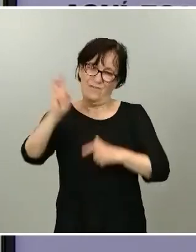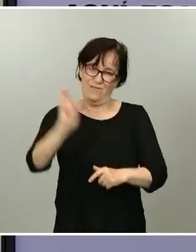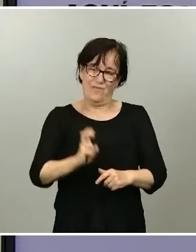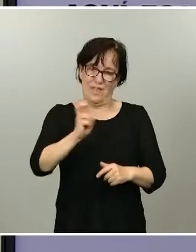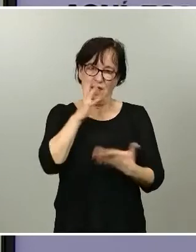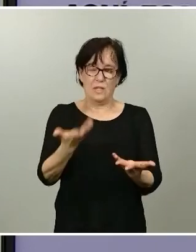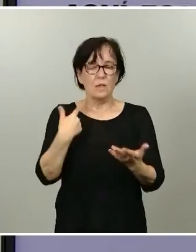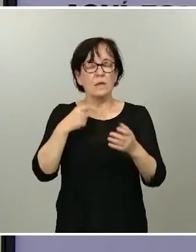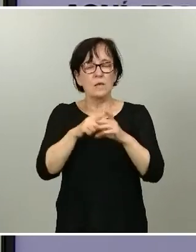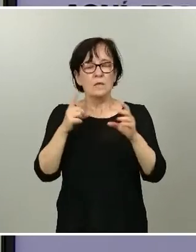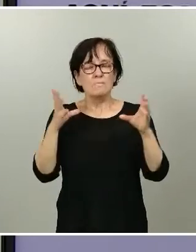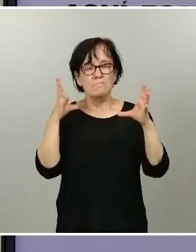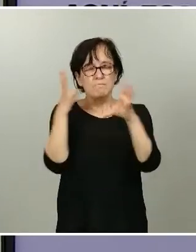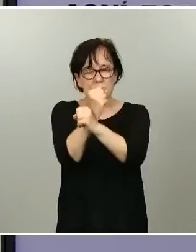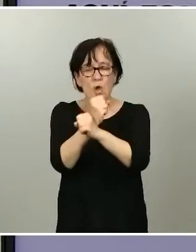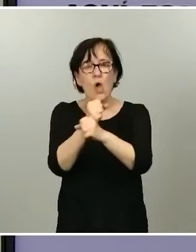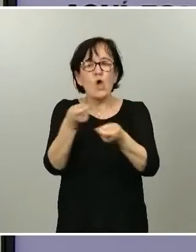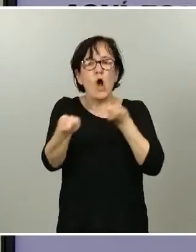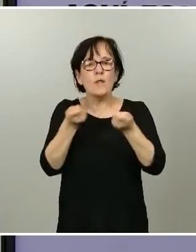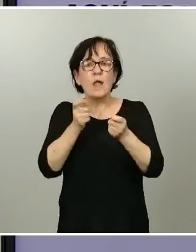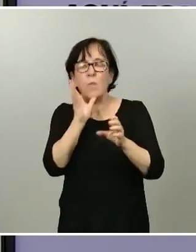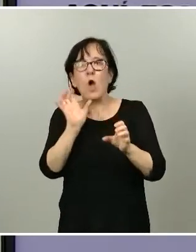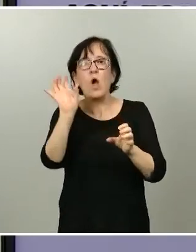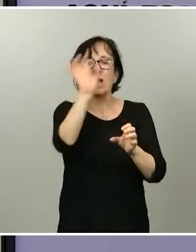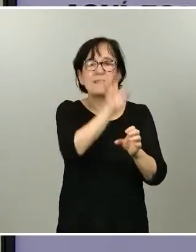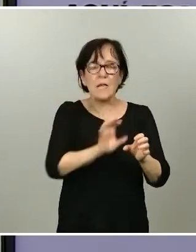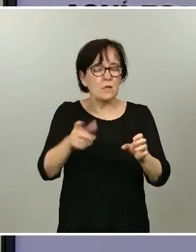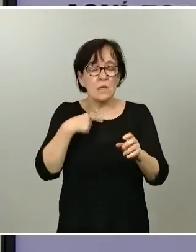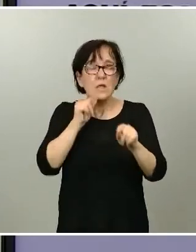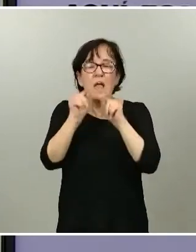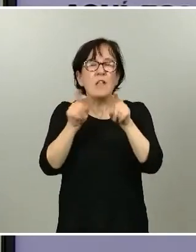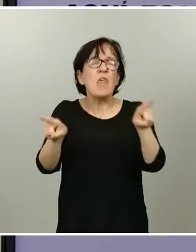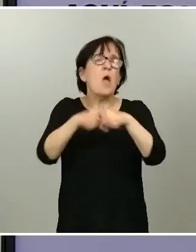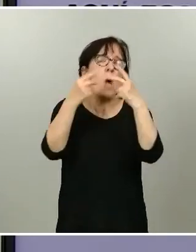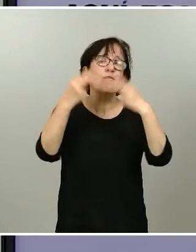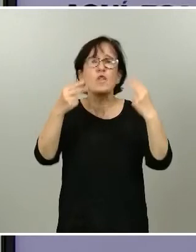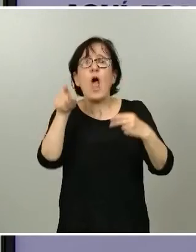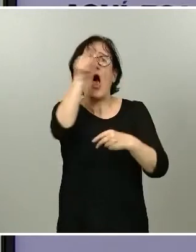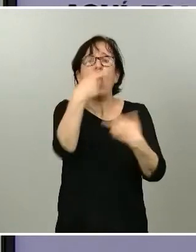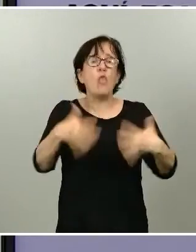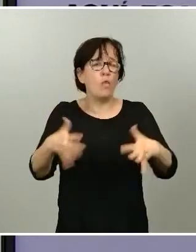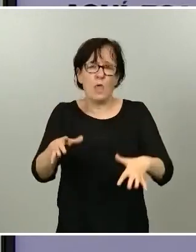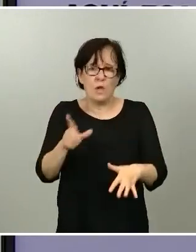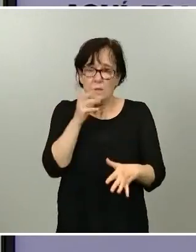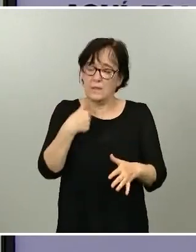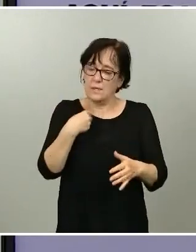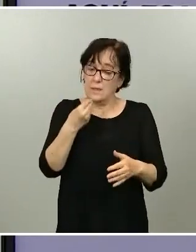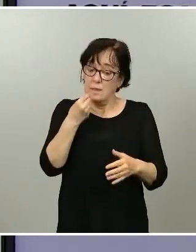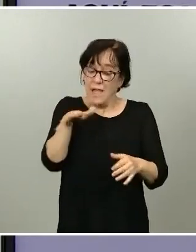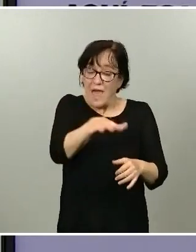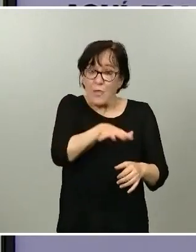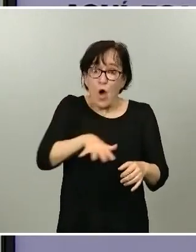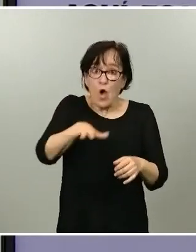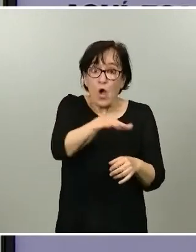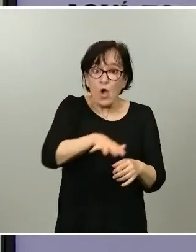zonas en las que se hallan en una misma evolución de la pandemia se traten de la misma manera. Y, por eso, nos gustaría